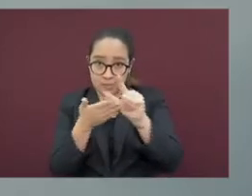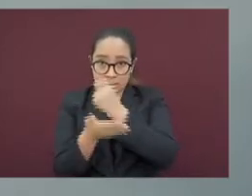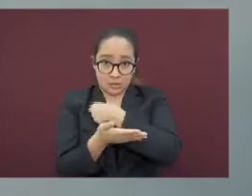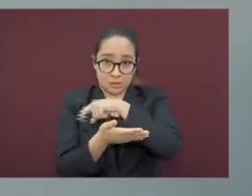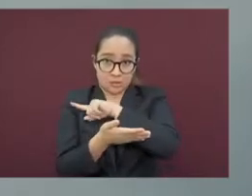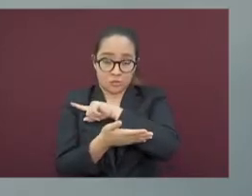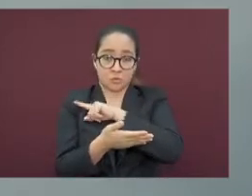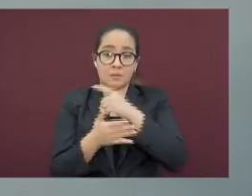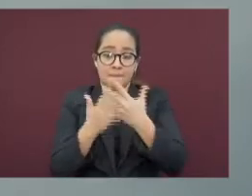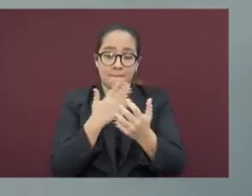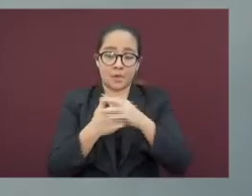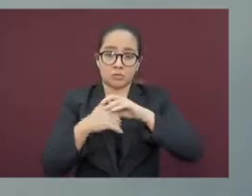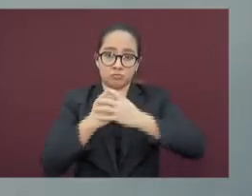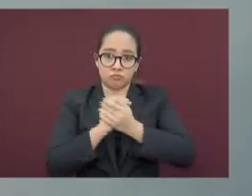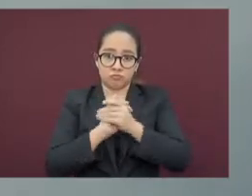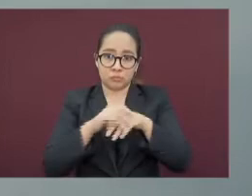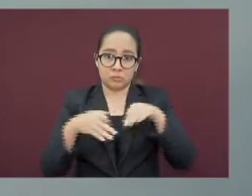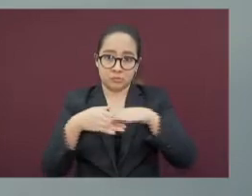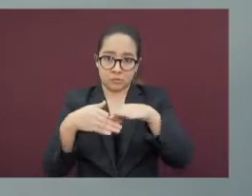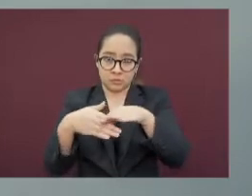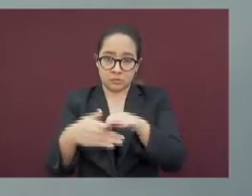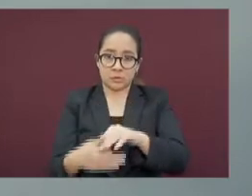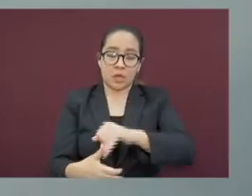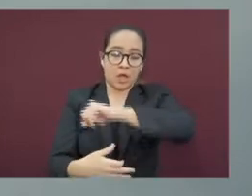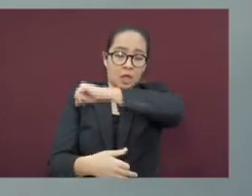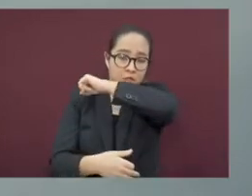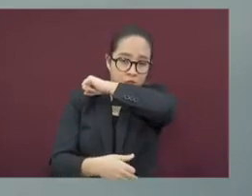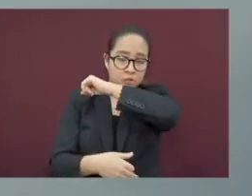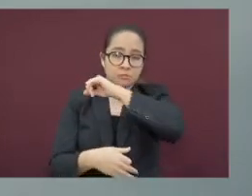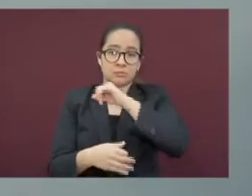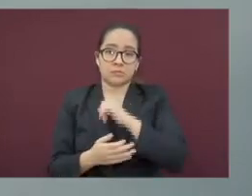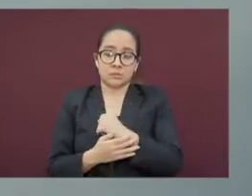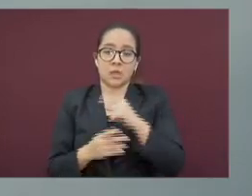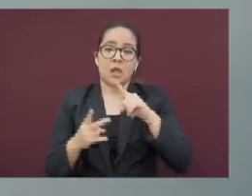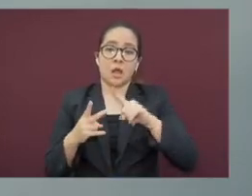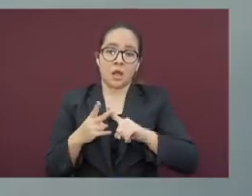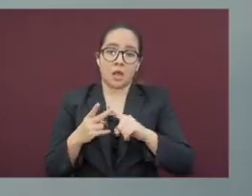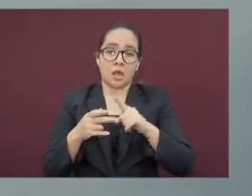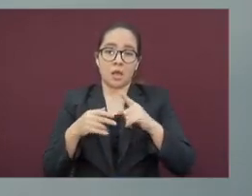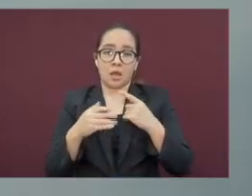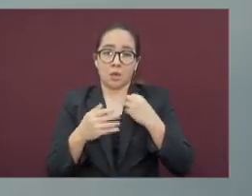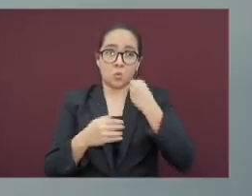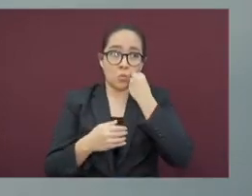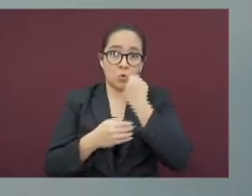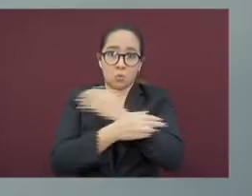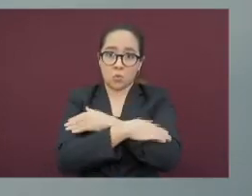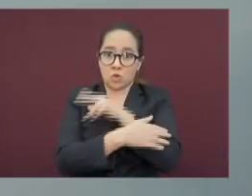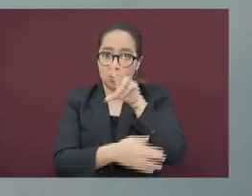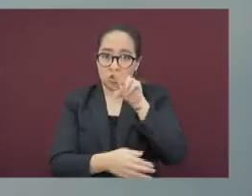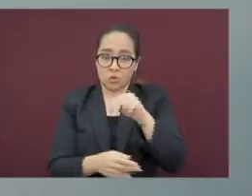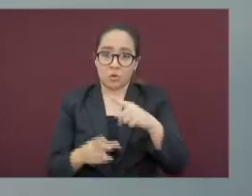No saludar de mano, beso o abrazo. Toser y estornudar en el pliegue del brazo. Usar cubrebocas si se tienen